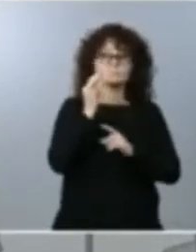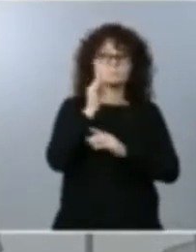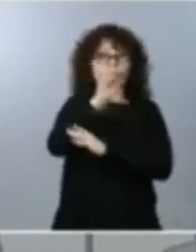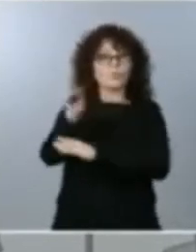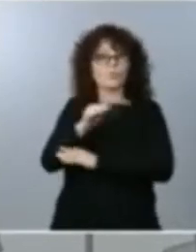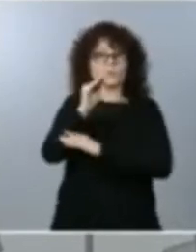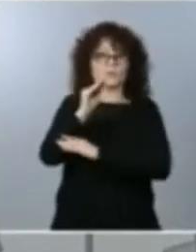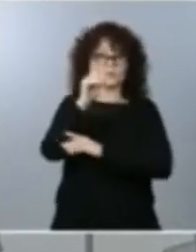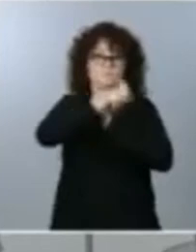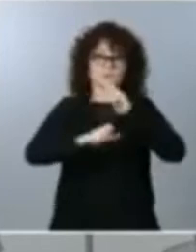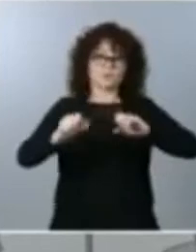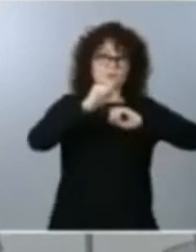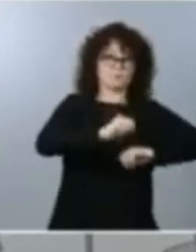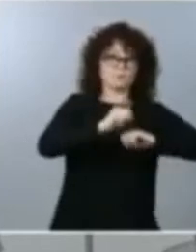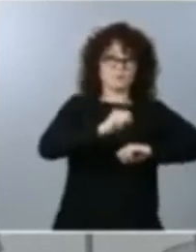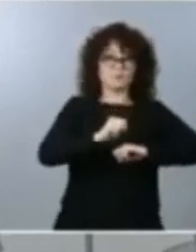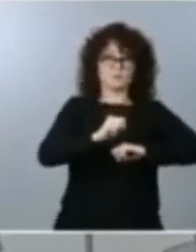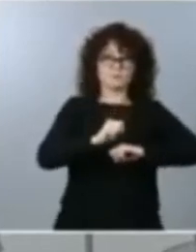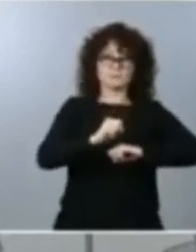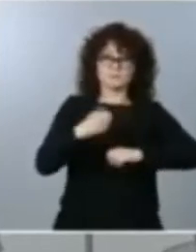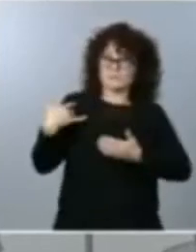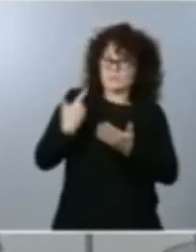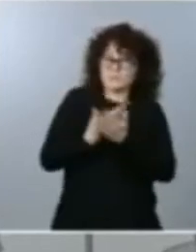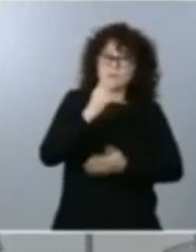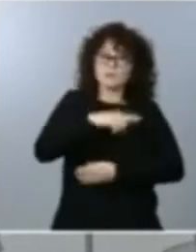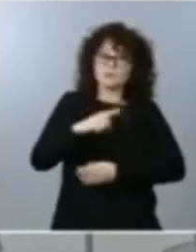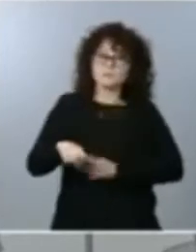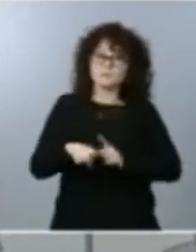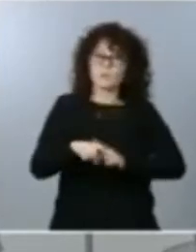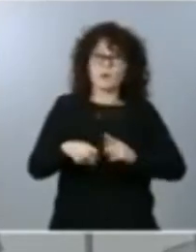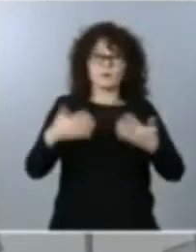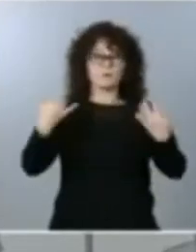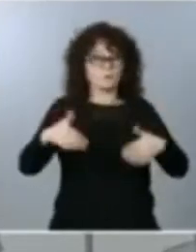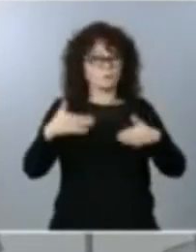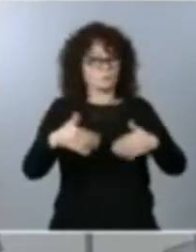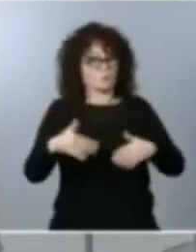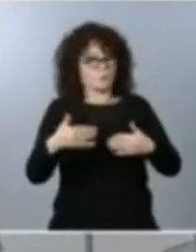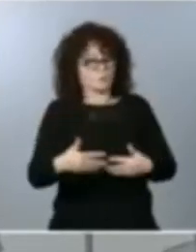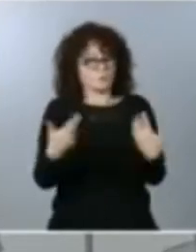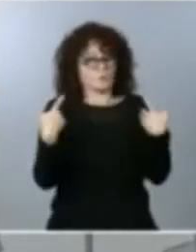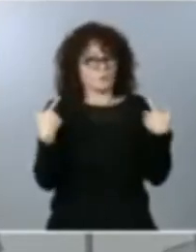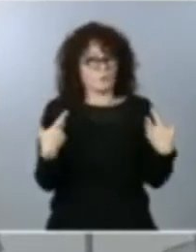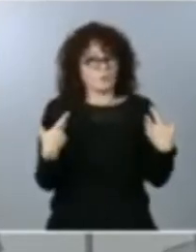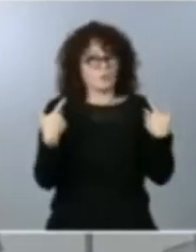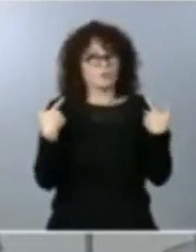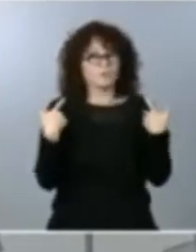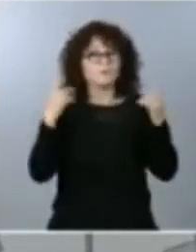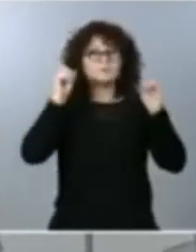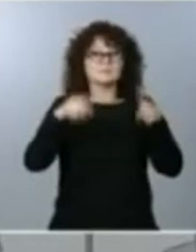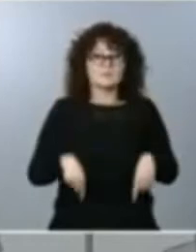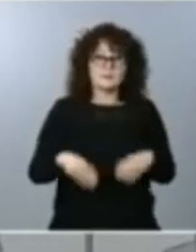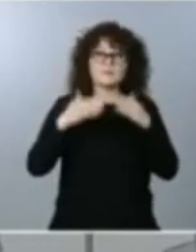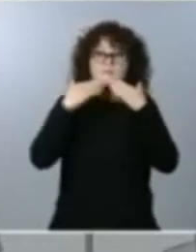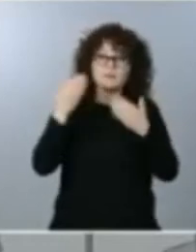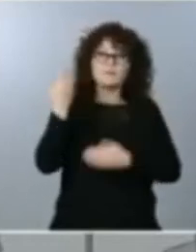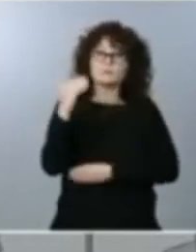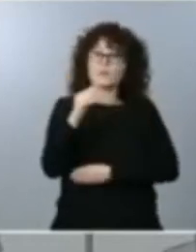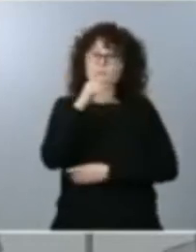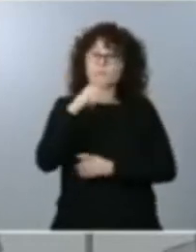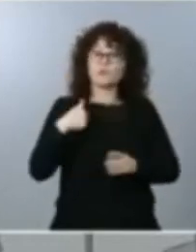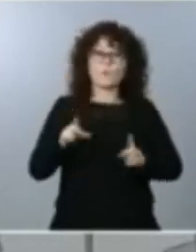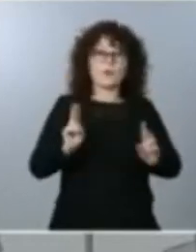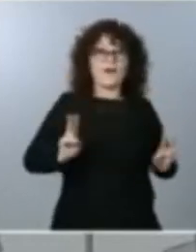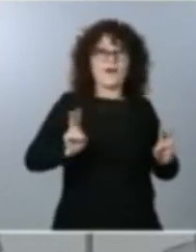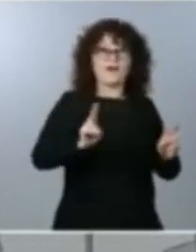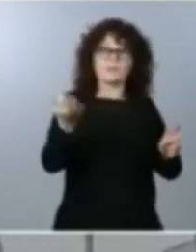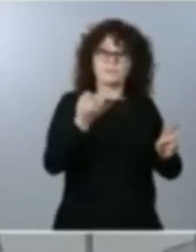sobre sus hombros la carga más dura. Gracias a los jóvenes que están teniendo que contener su vitalidad. Gracias también a los mayores